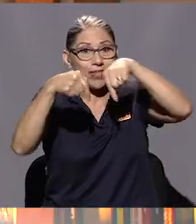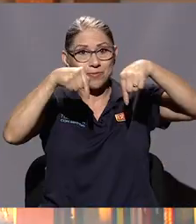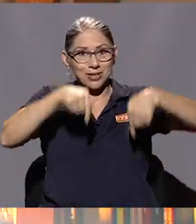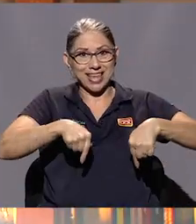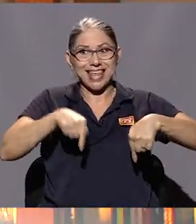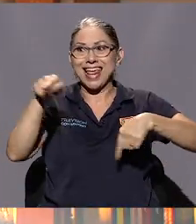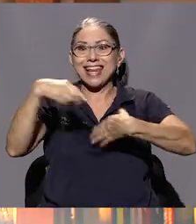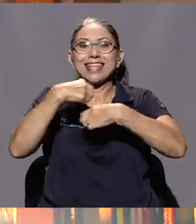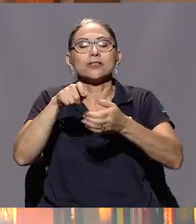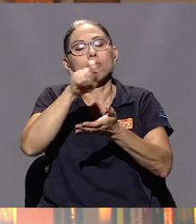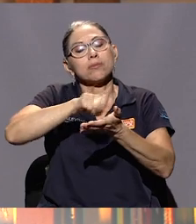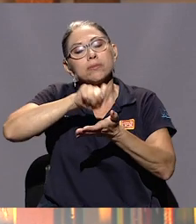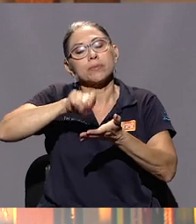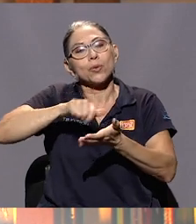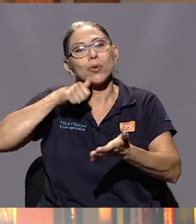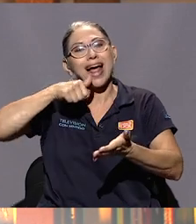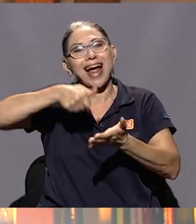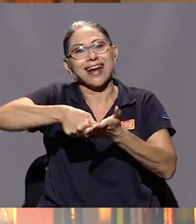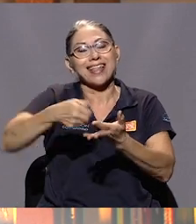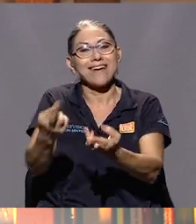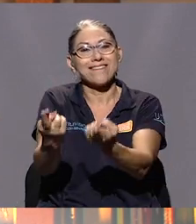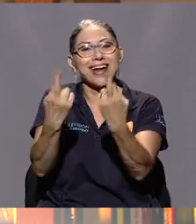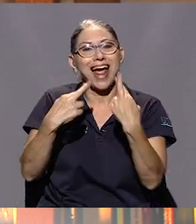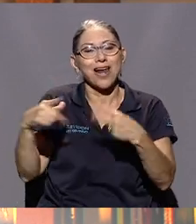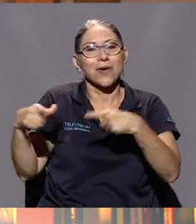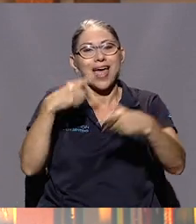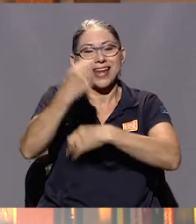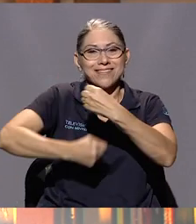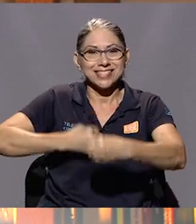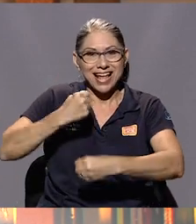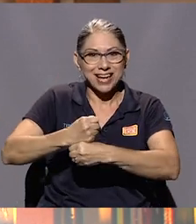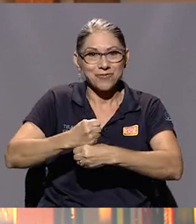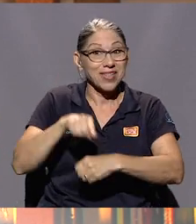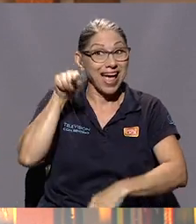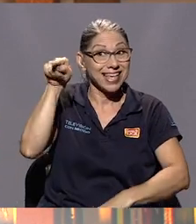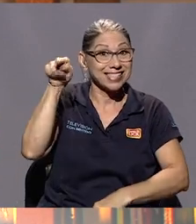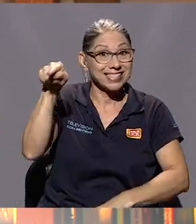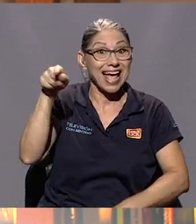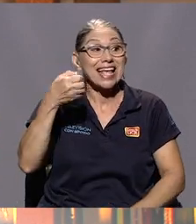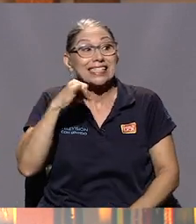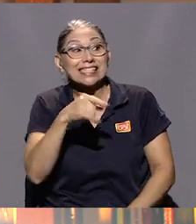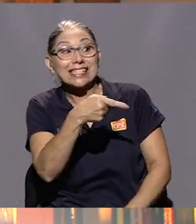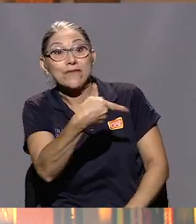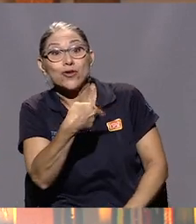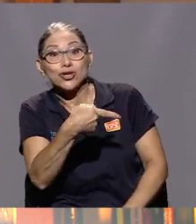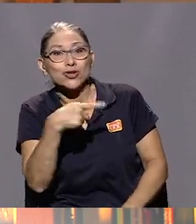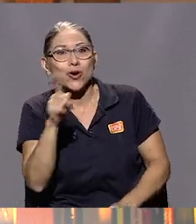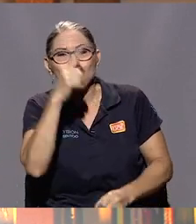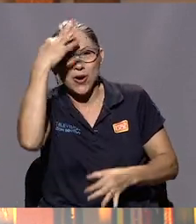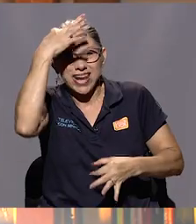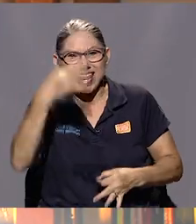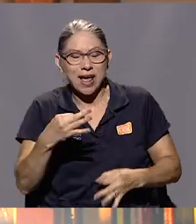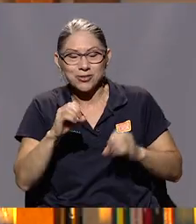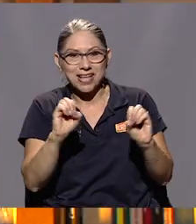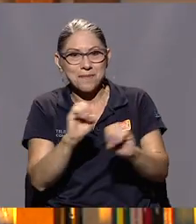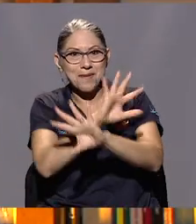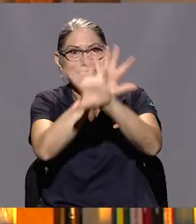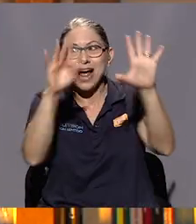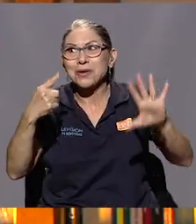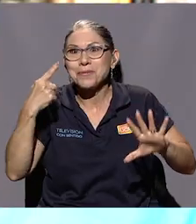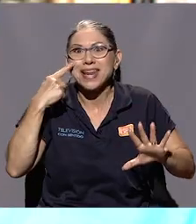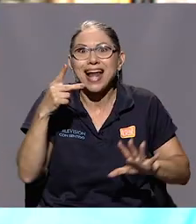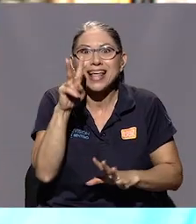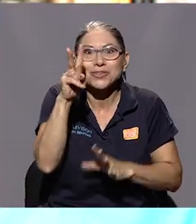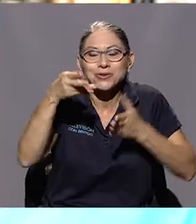regalo del, del aniversario. Y ahí la tengo y dice vos y yo que no creíamos en milagros y mirá las dos